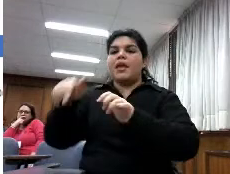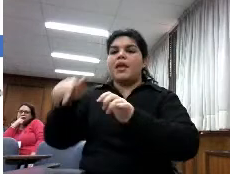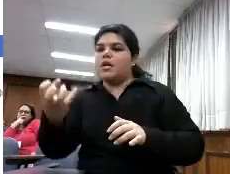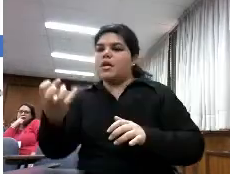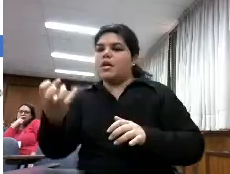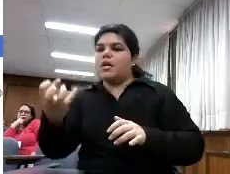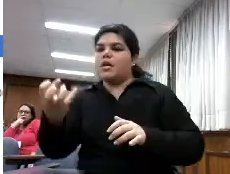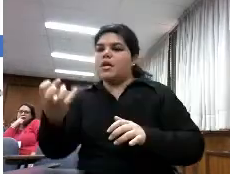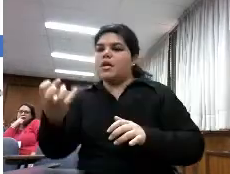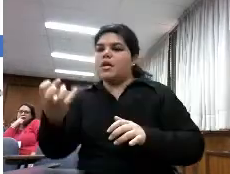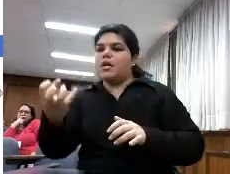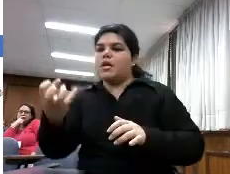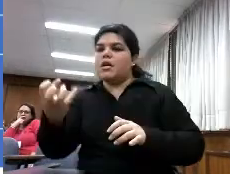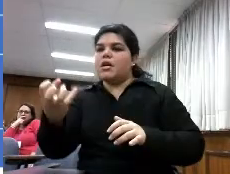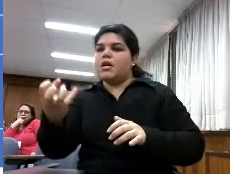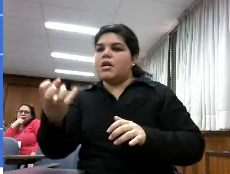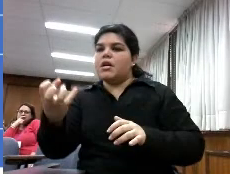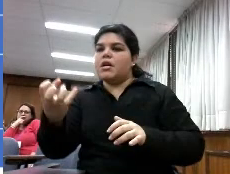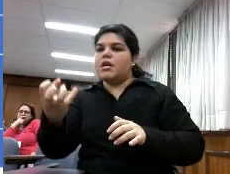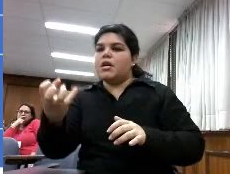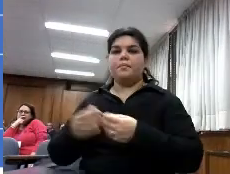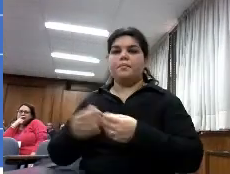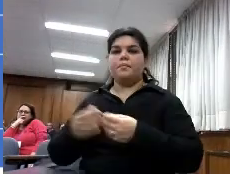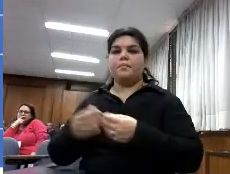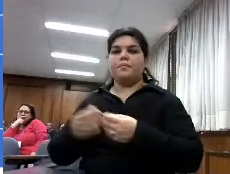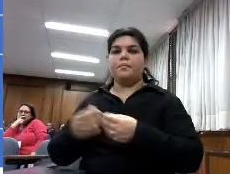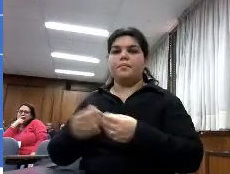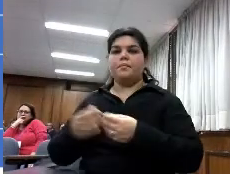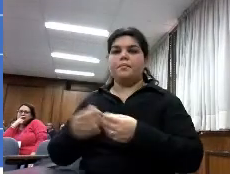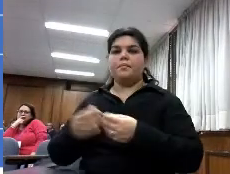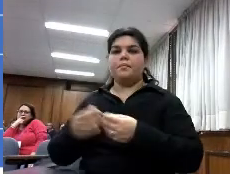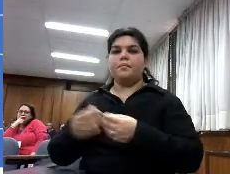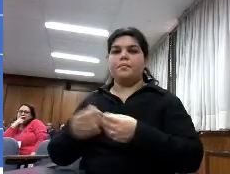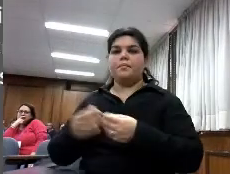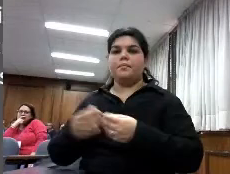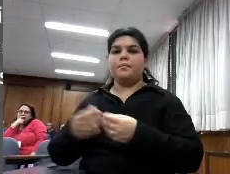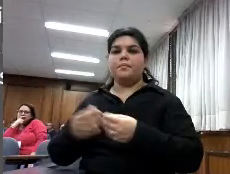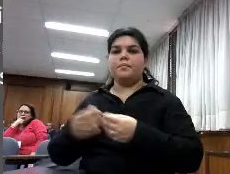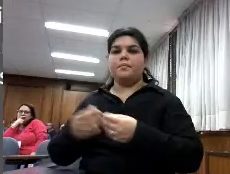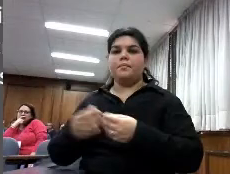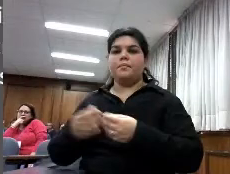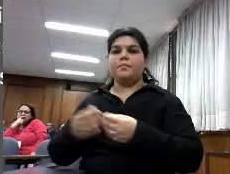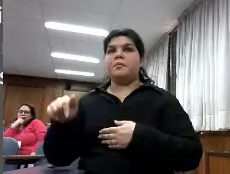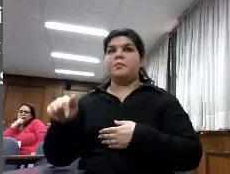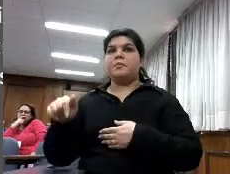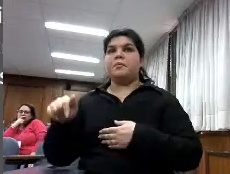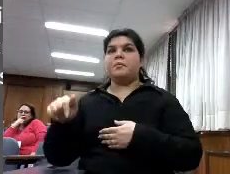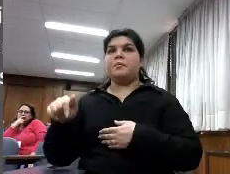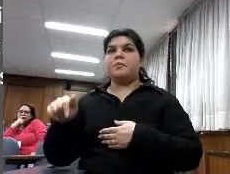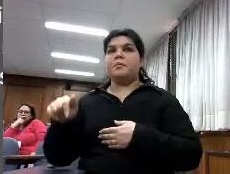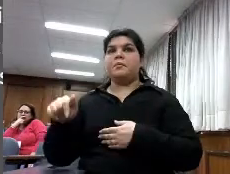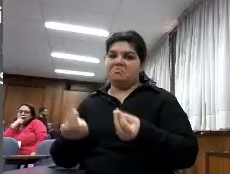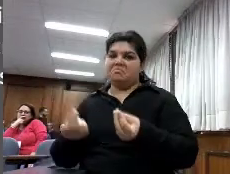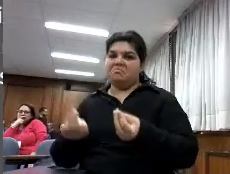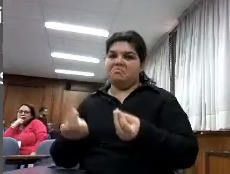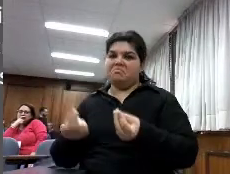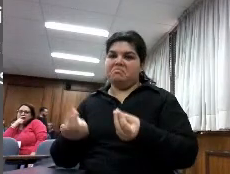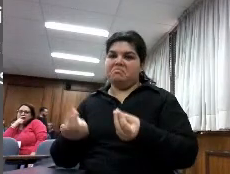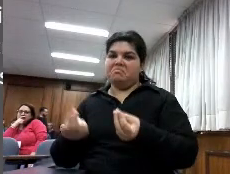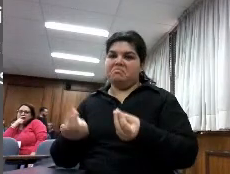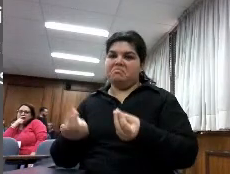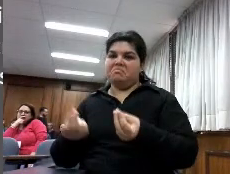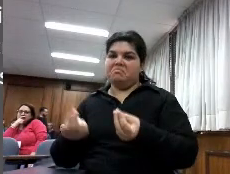que hubiera precios más competitivos y también que hubiera facilidad de acceso